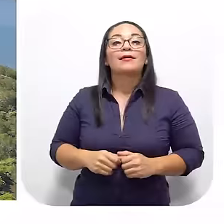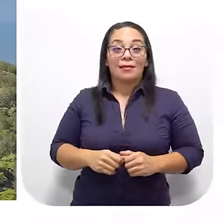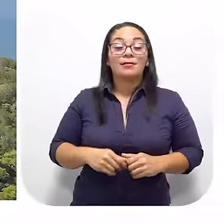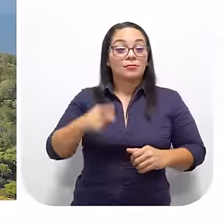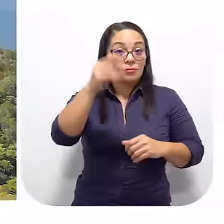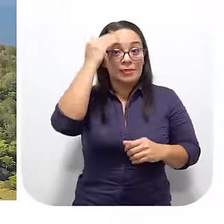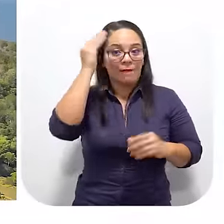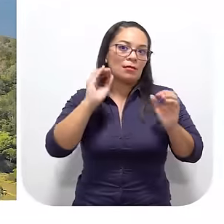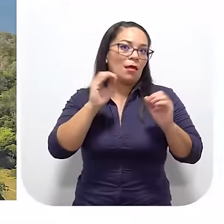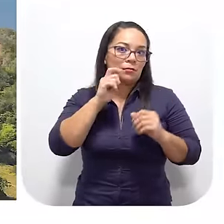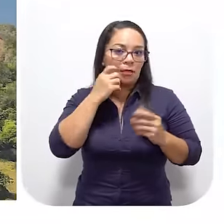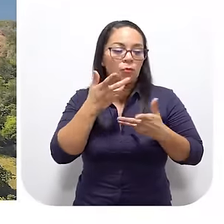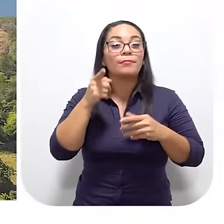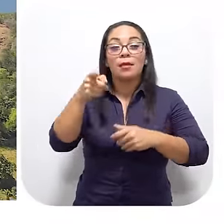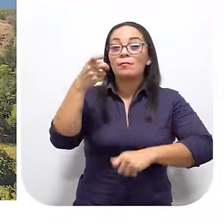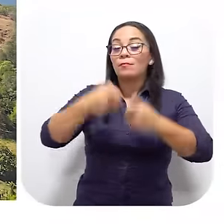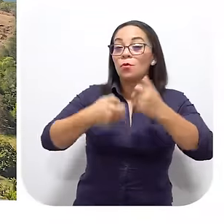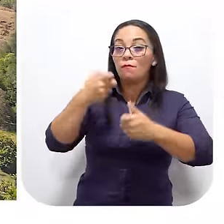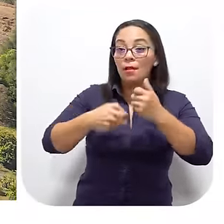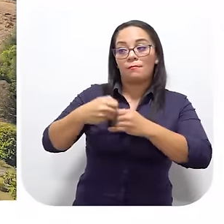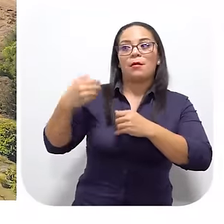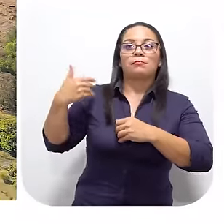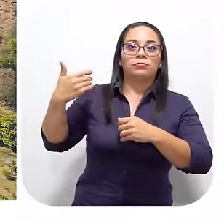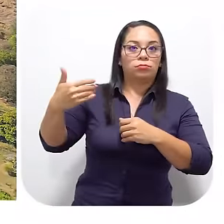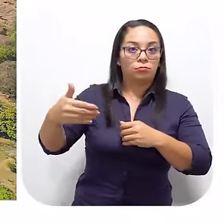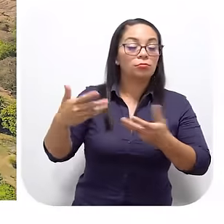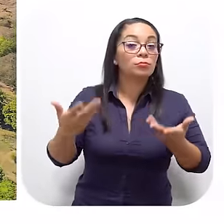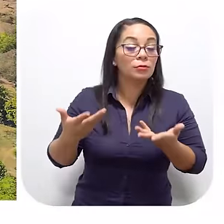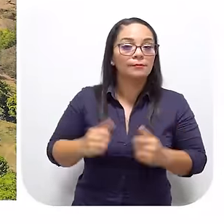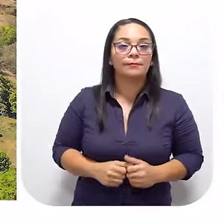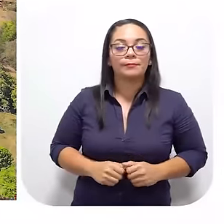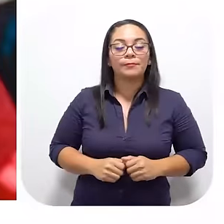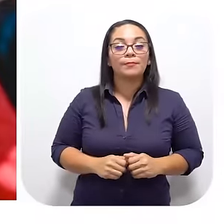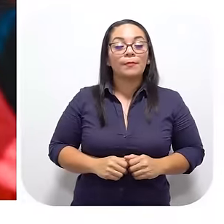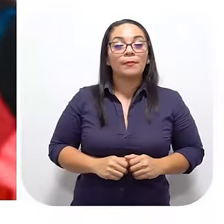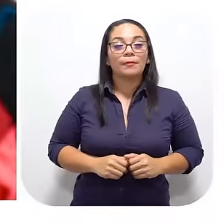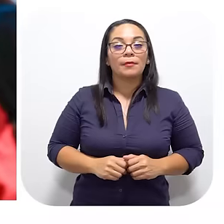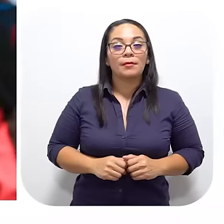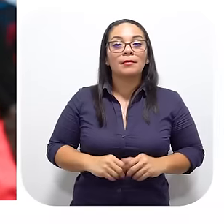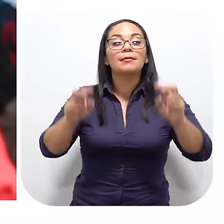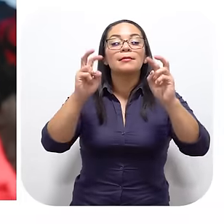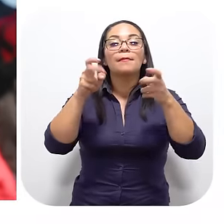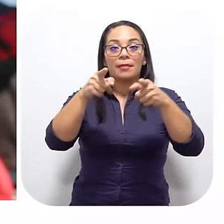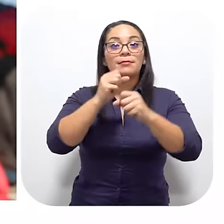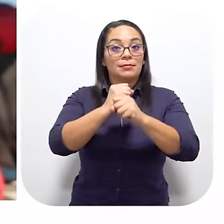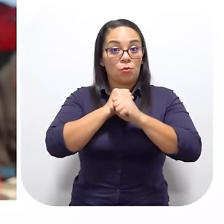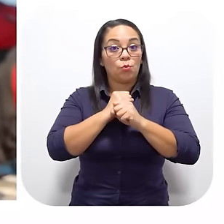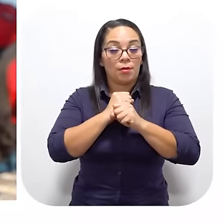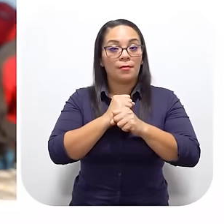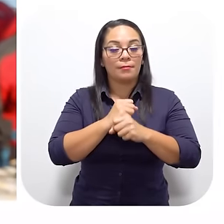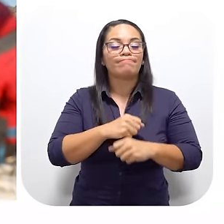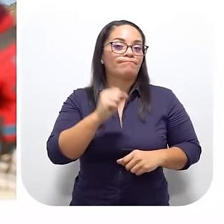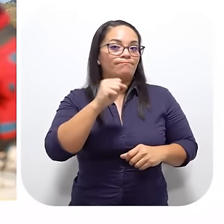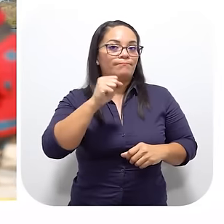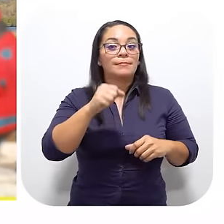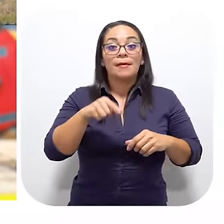Si bien es cierto Para nadie es un secreto Ha habido Una problemática Últimamente De la parte